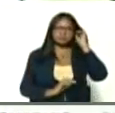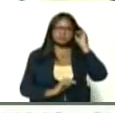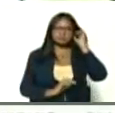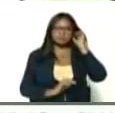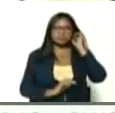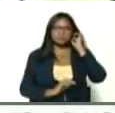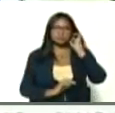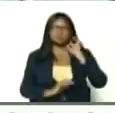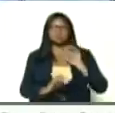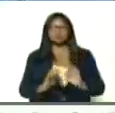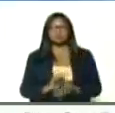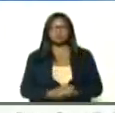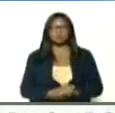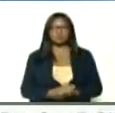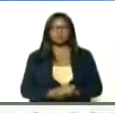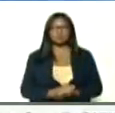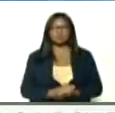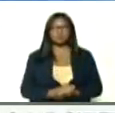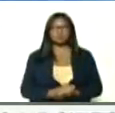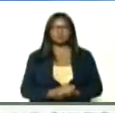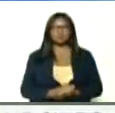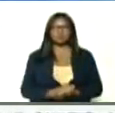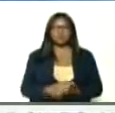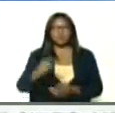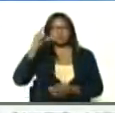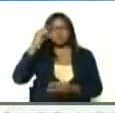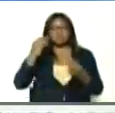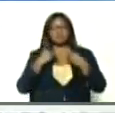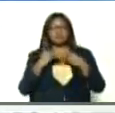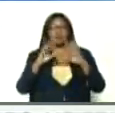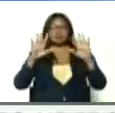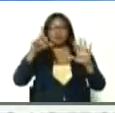Delcy vivió, diez años en Londres, diez años en París,